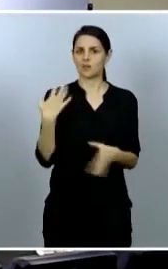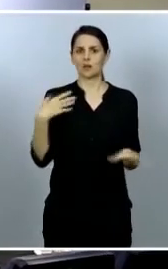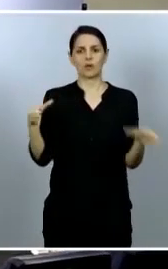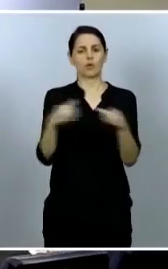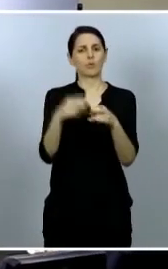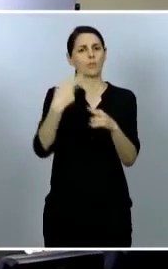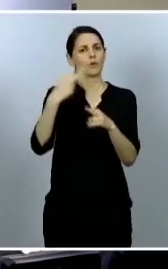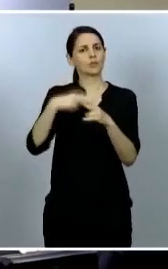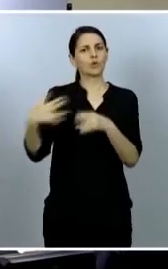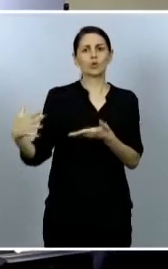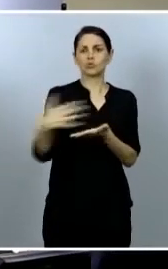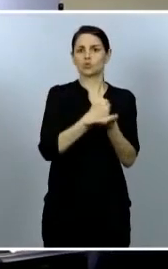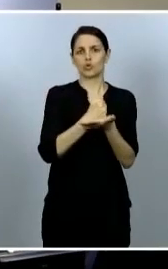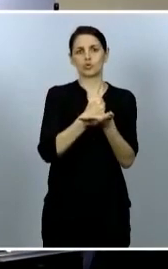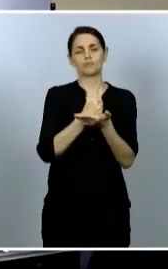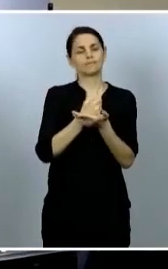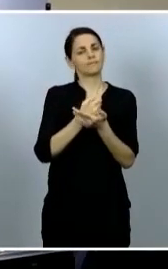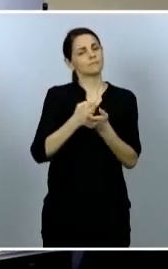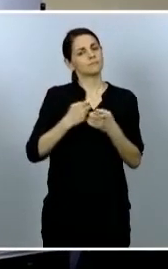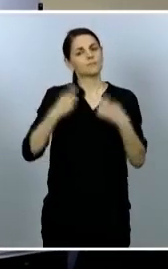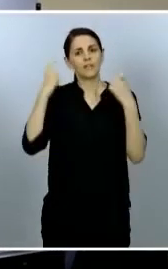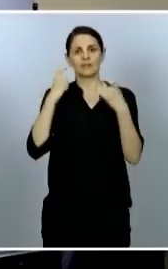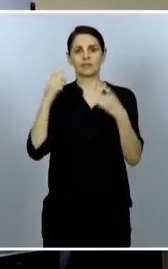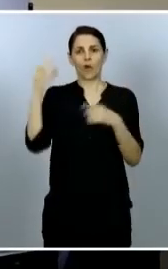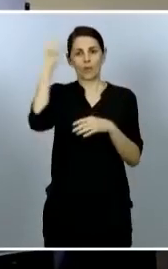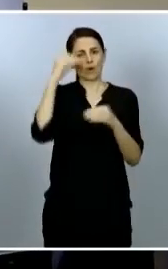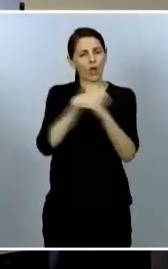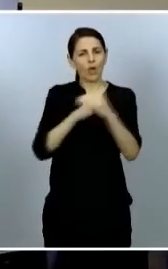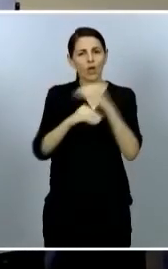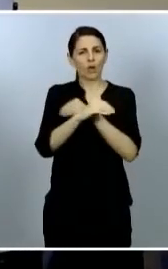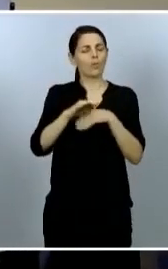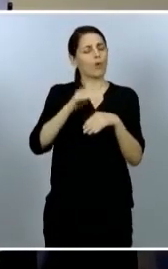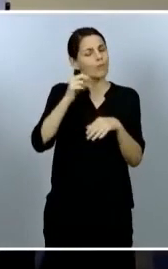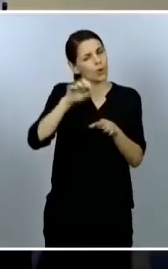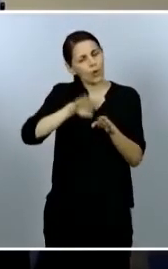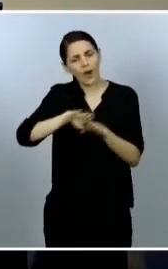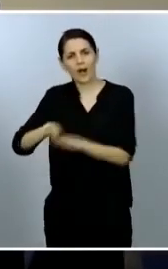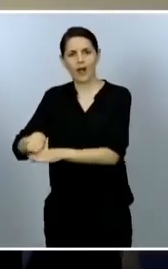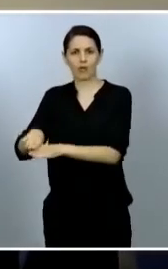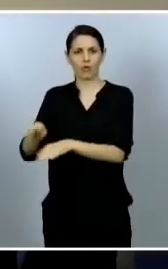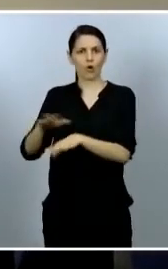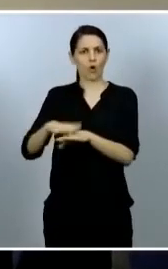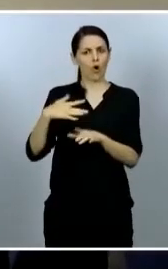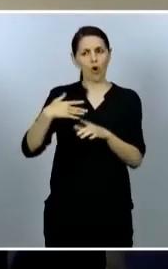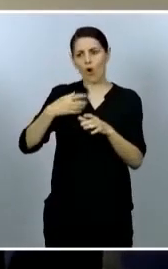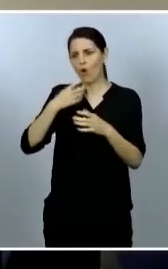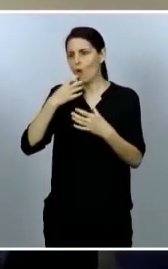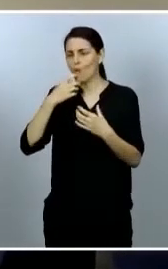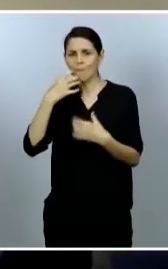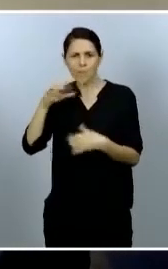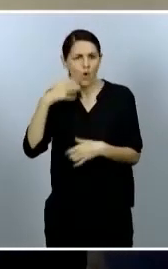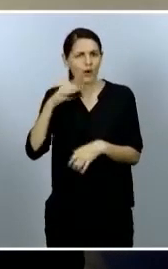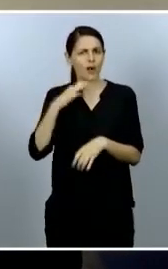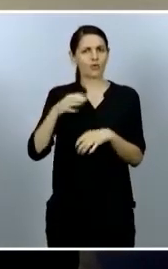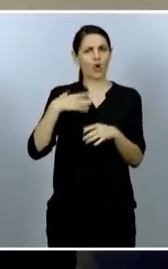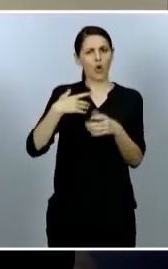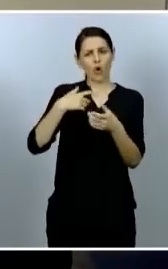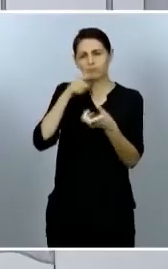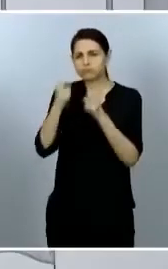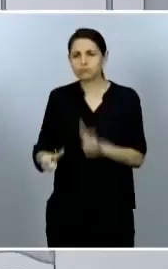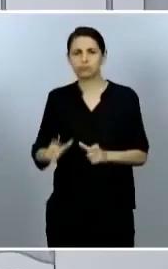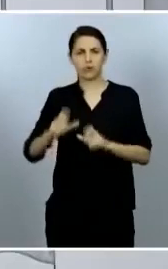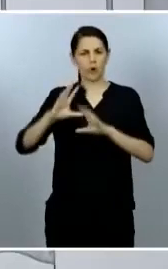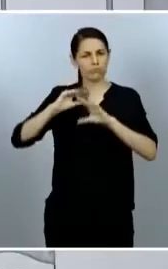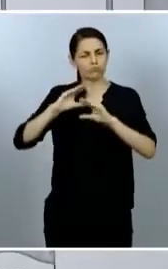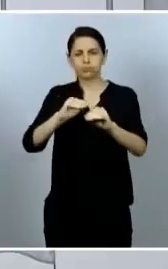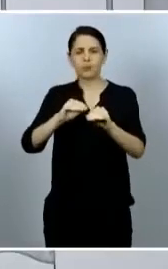a un lado sus diferencias irreconciliables, las descalificaciones, la bronca o el ruido estéril y trabajar en lo que